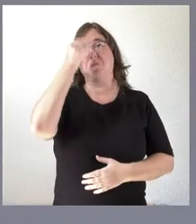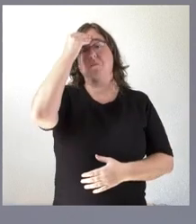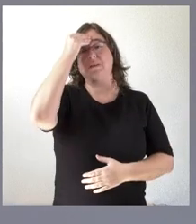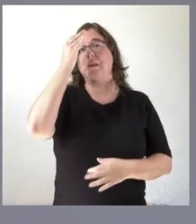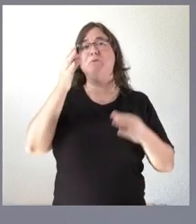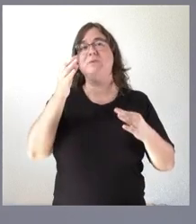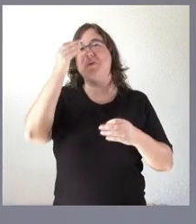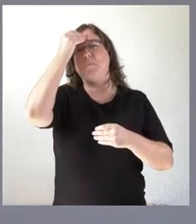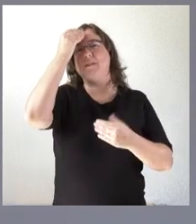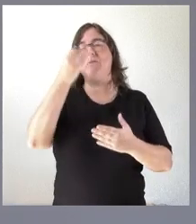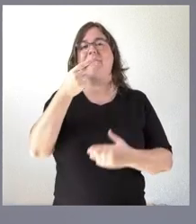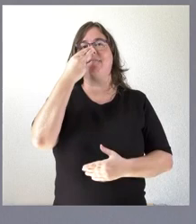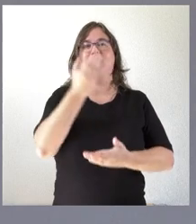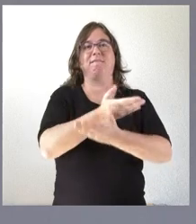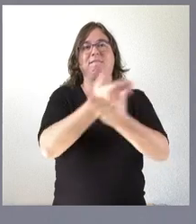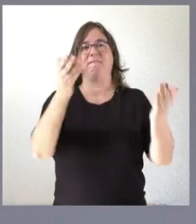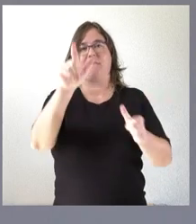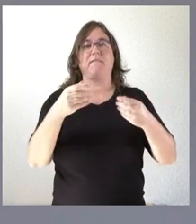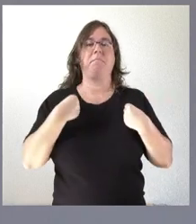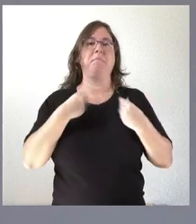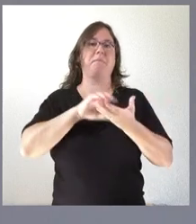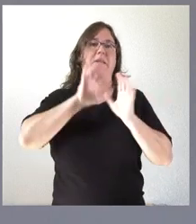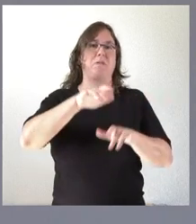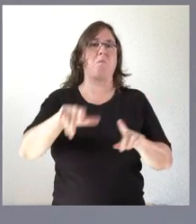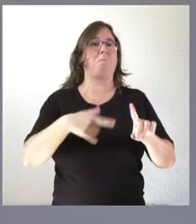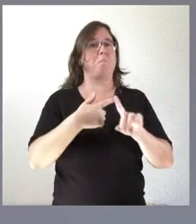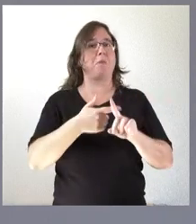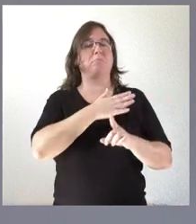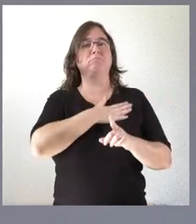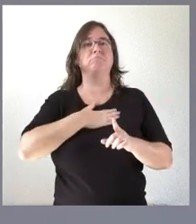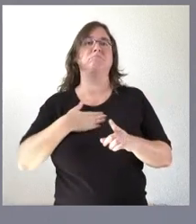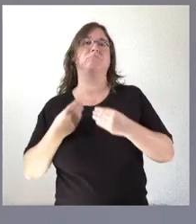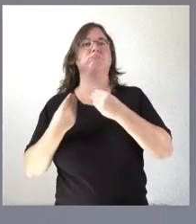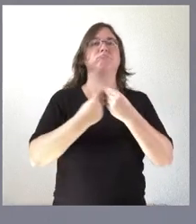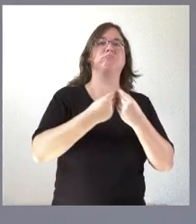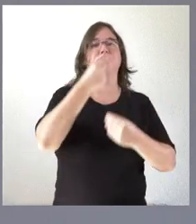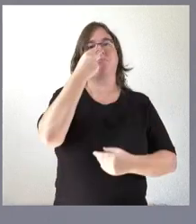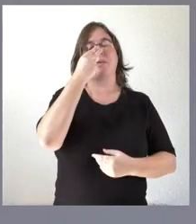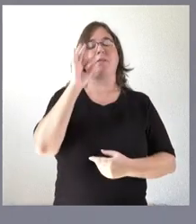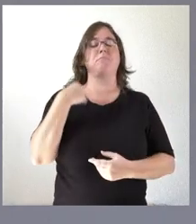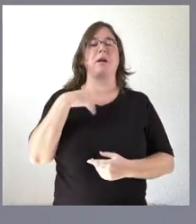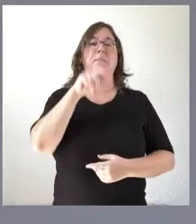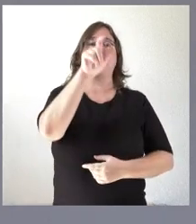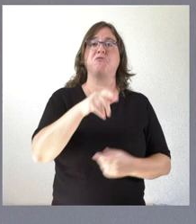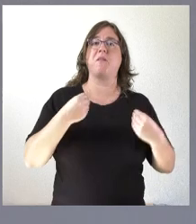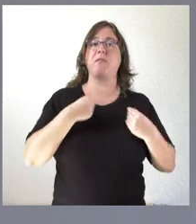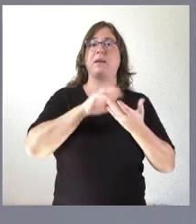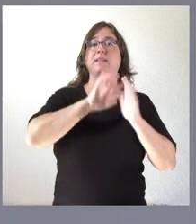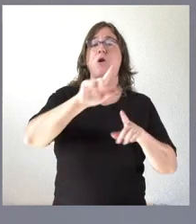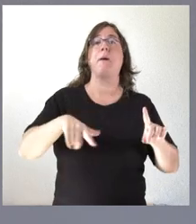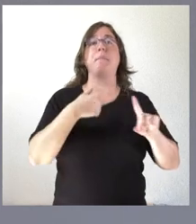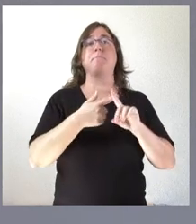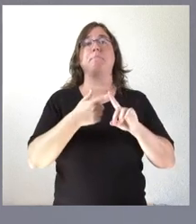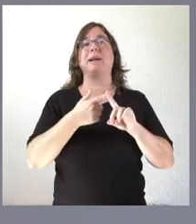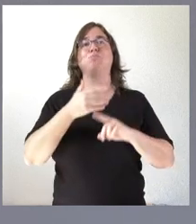sobre todo en el interés de la gente de Castilla y León y hacer compatible este interés con la gente de Castilla y León con la actividad